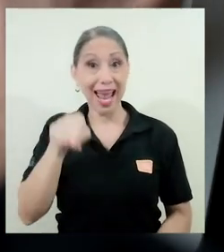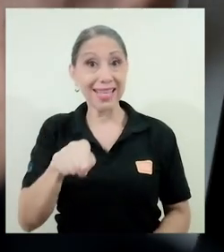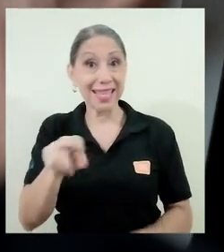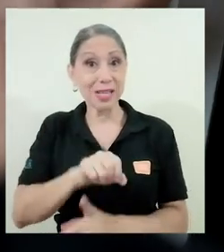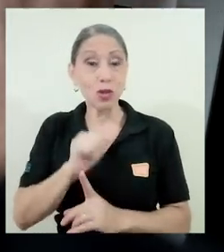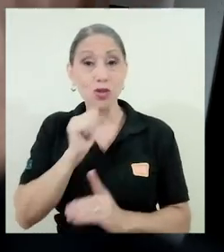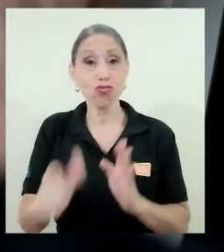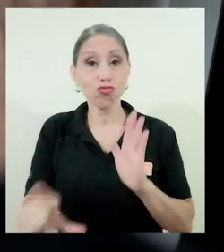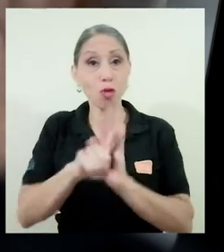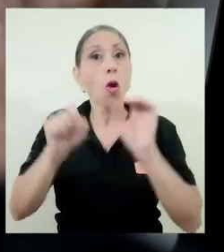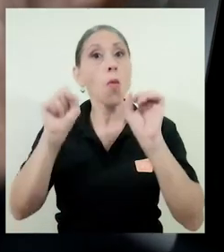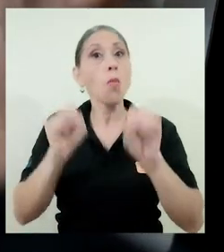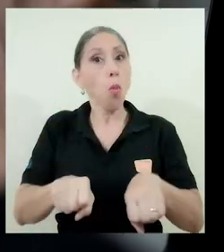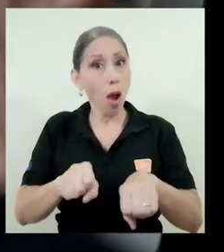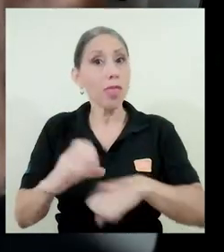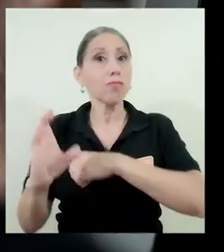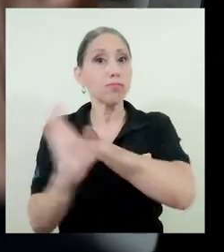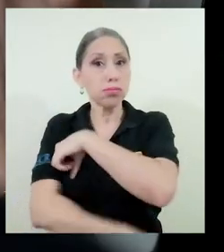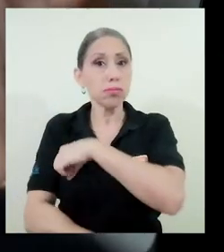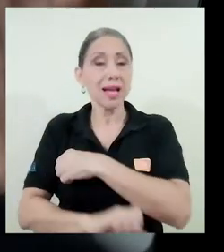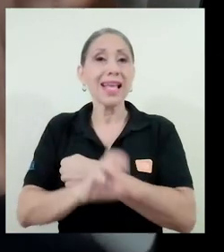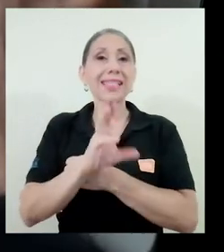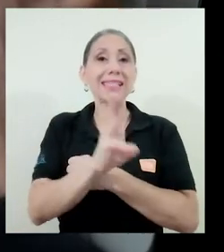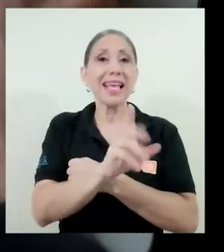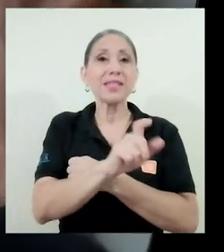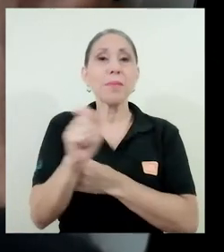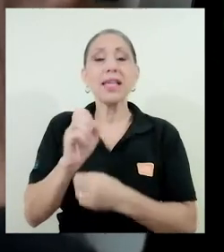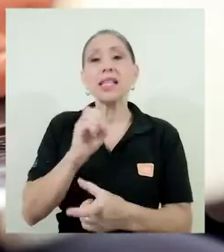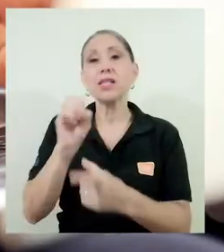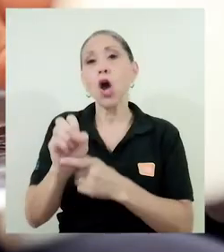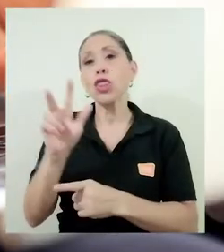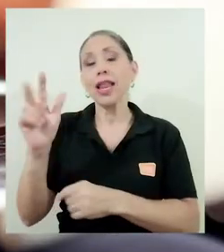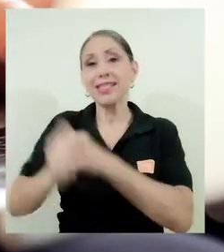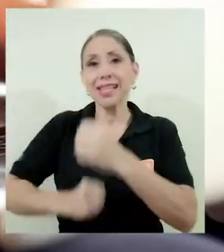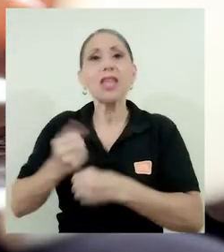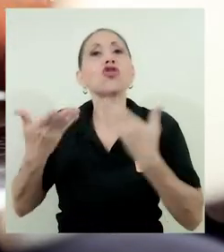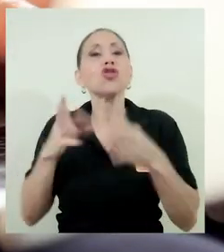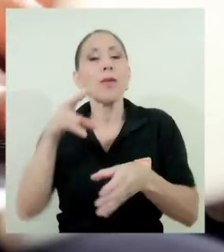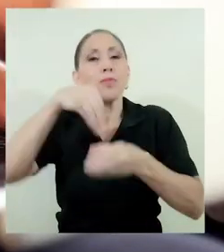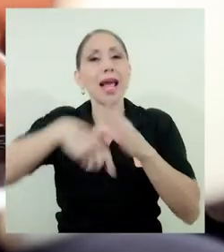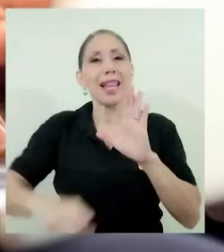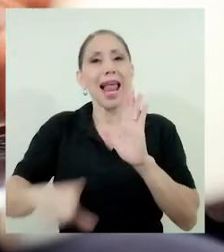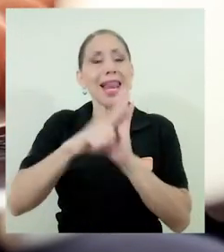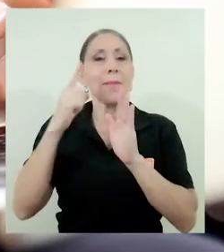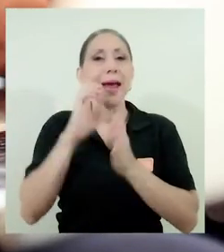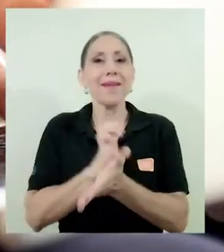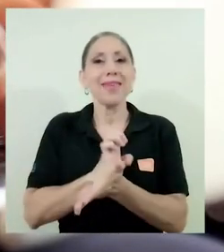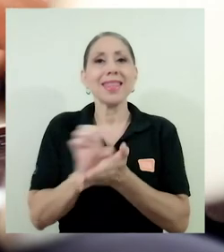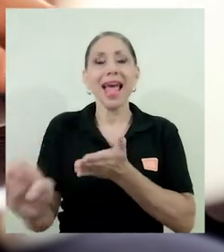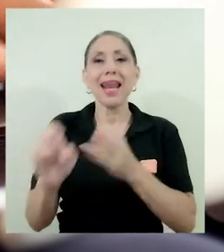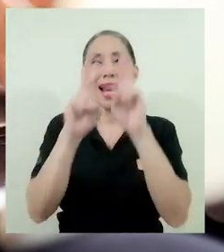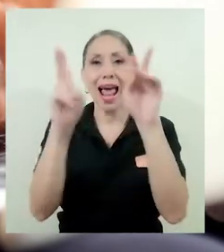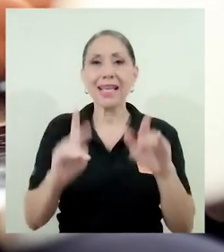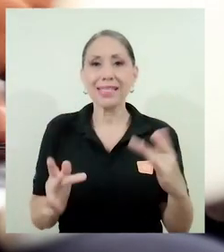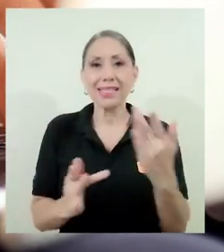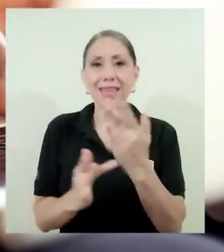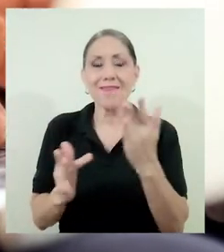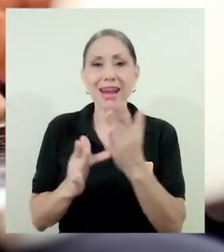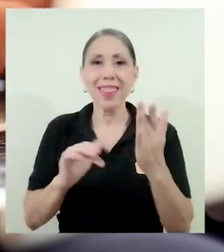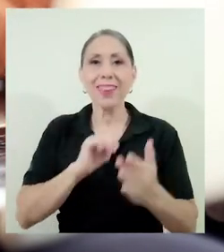tipo de delitos son penados de seis meses a tres años y se encuentran normados en la ley para combatir la